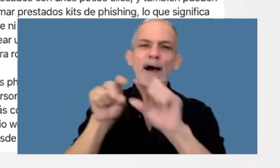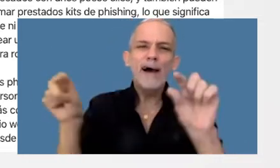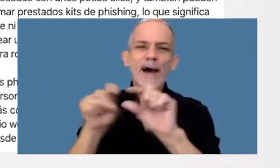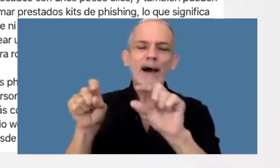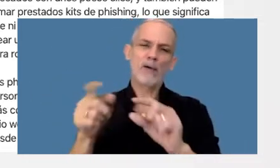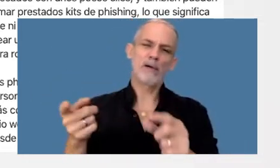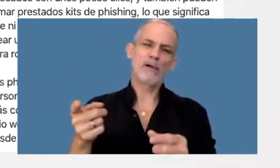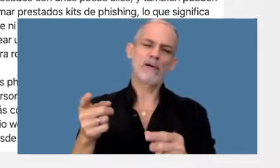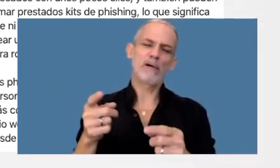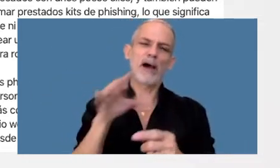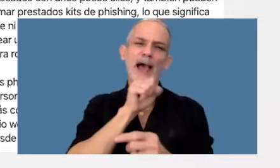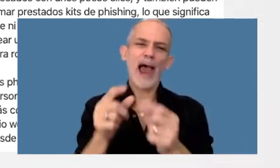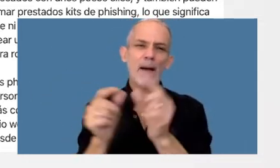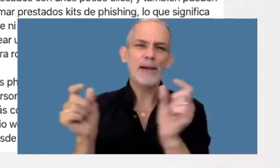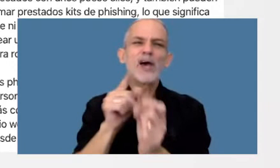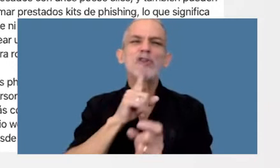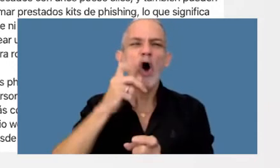su password y su token